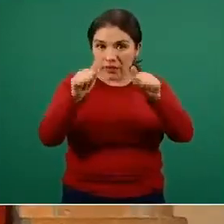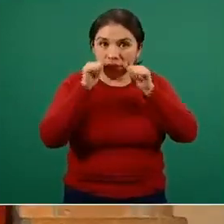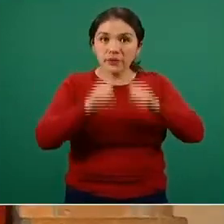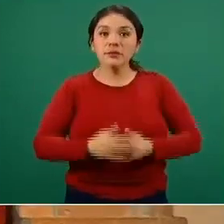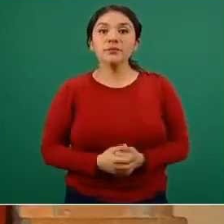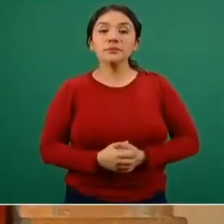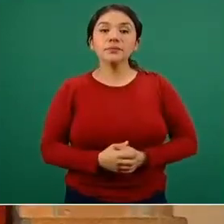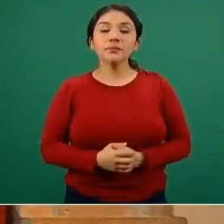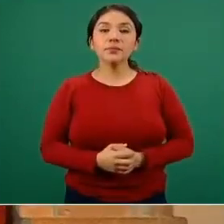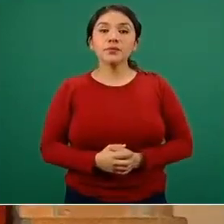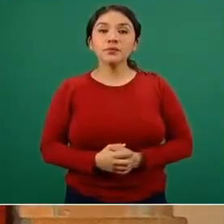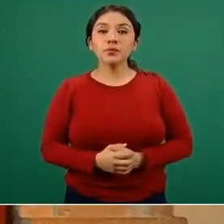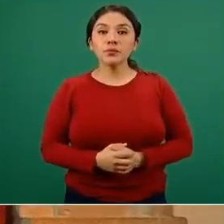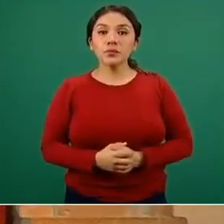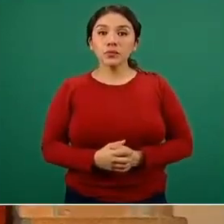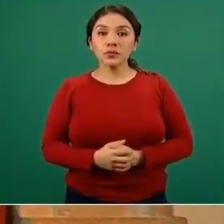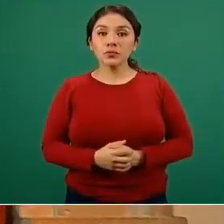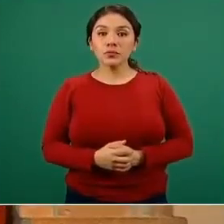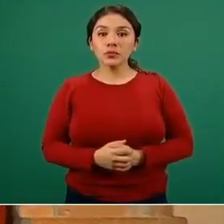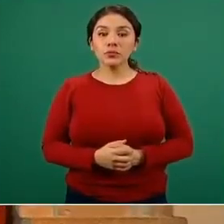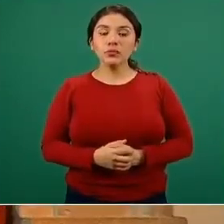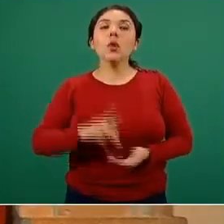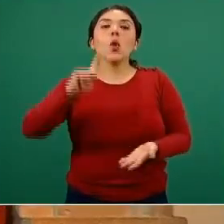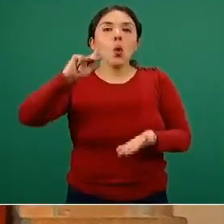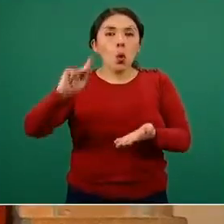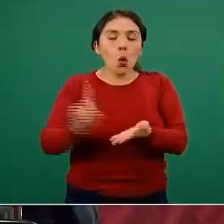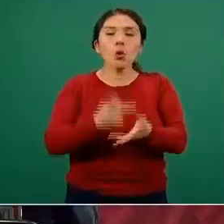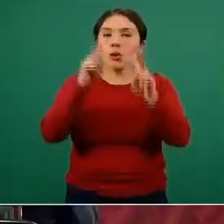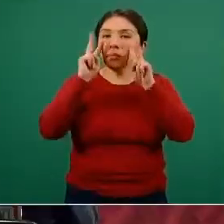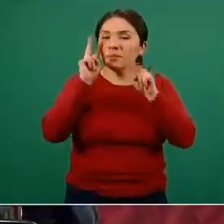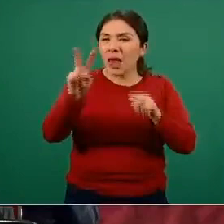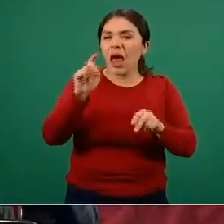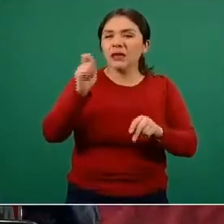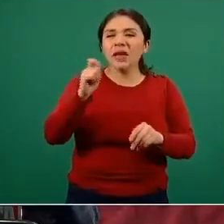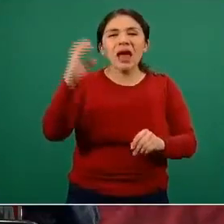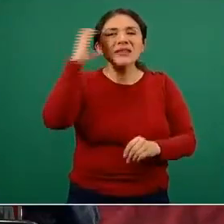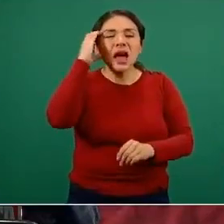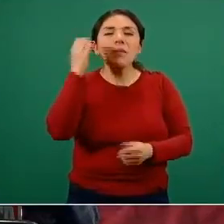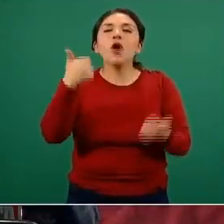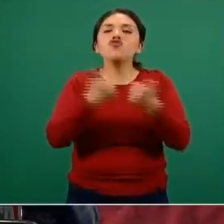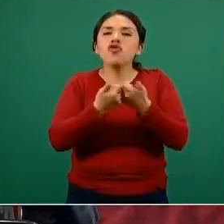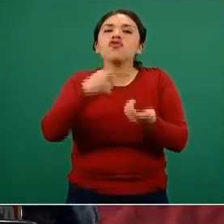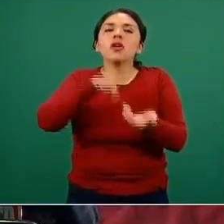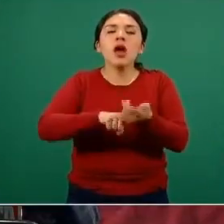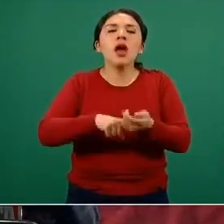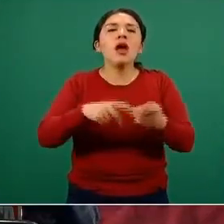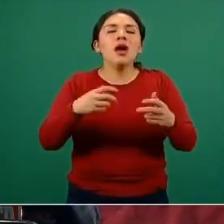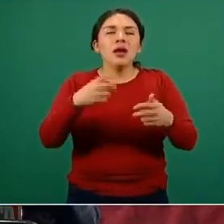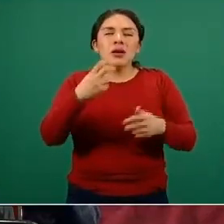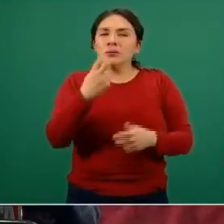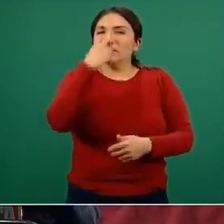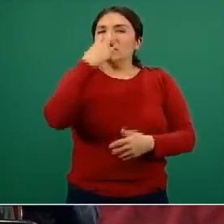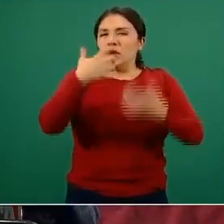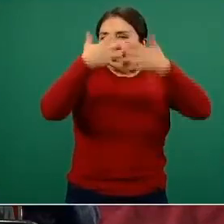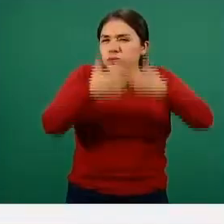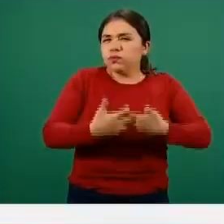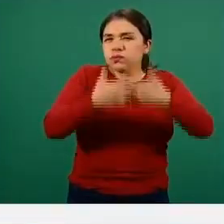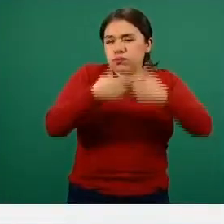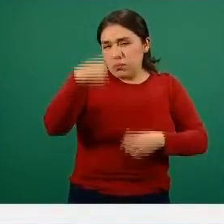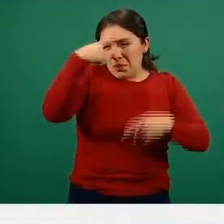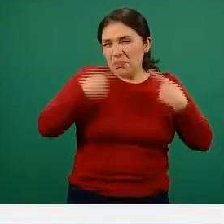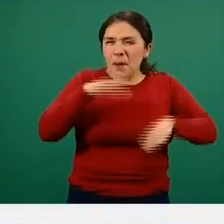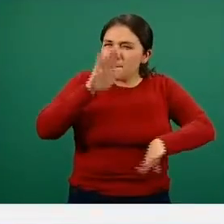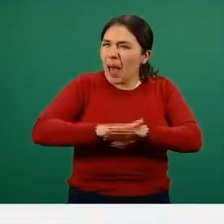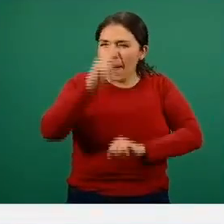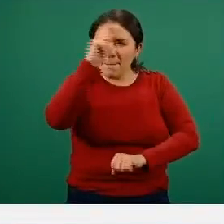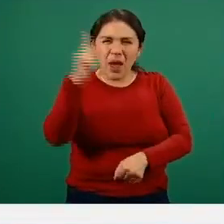siguiente diapositiva, enfocamos nuevamente en las camas con ventilador para las personas más críticas. Aquí